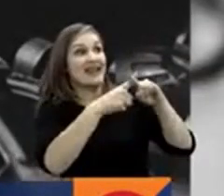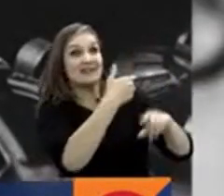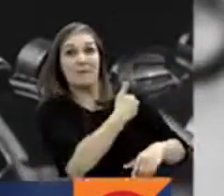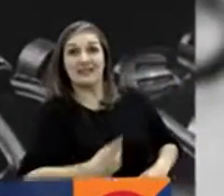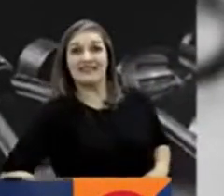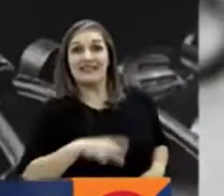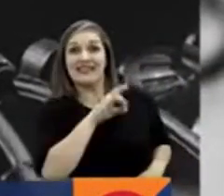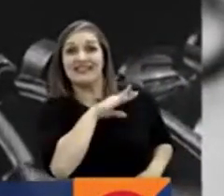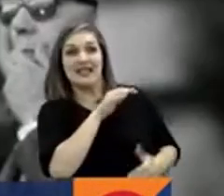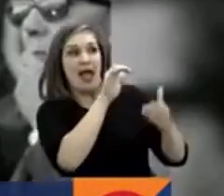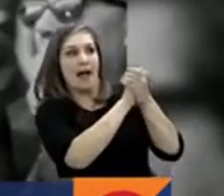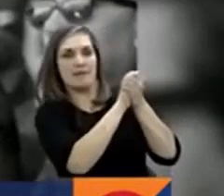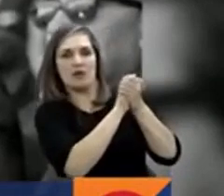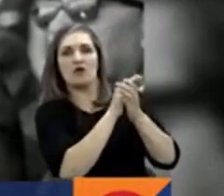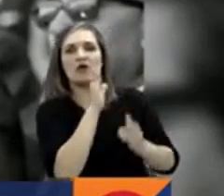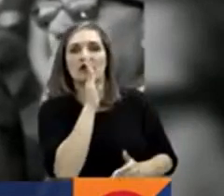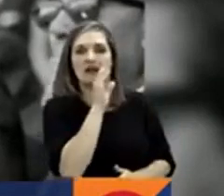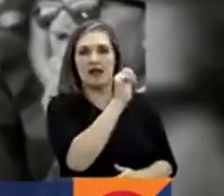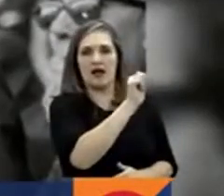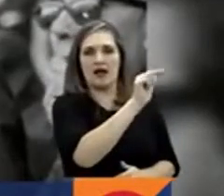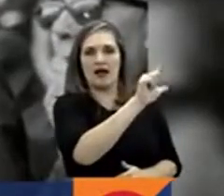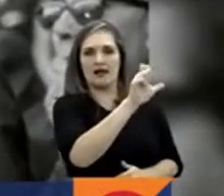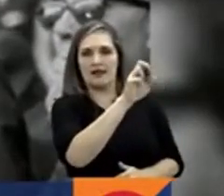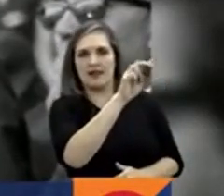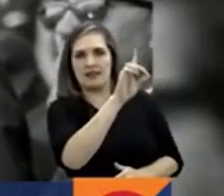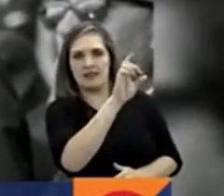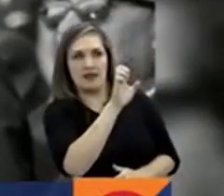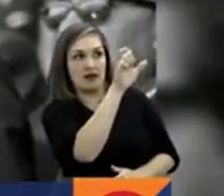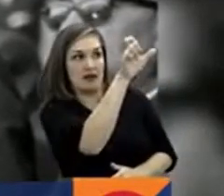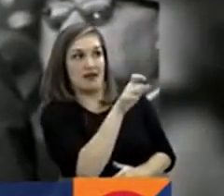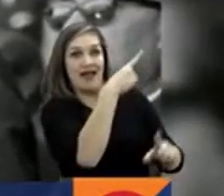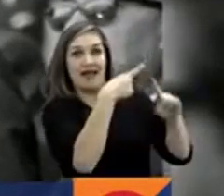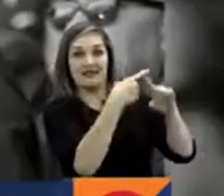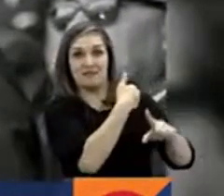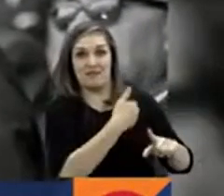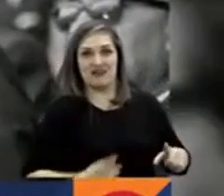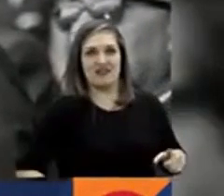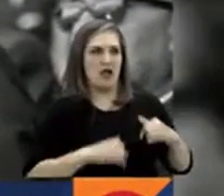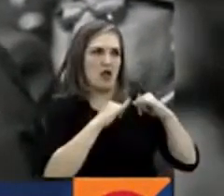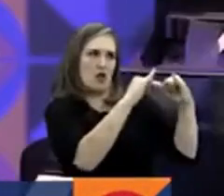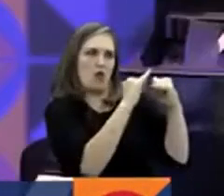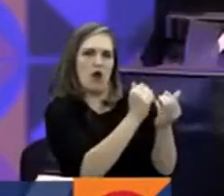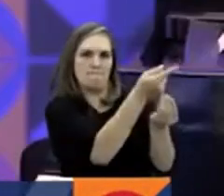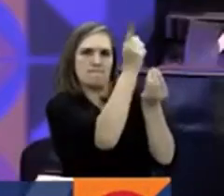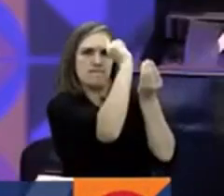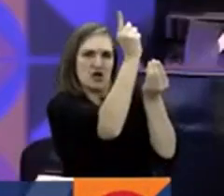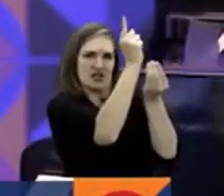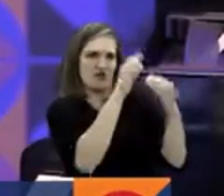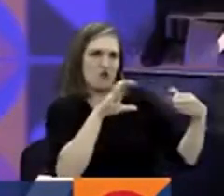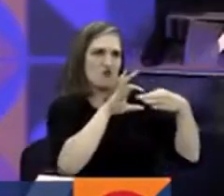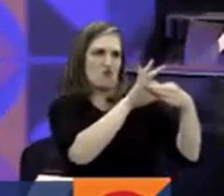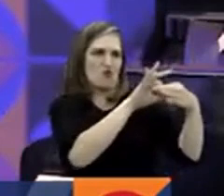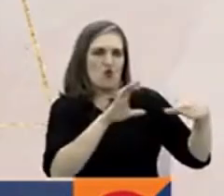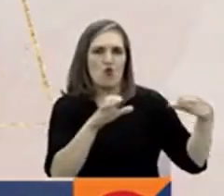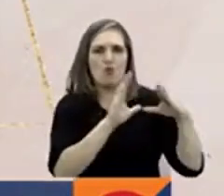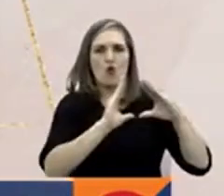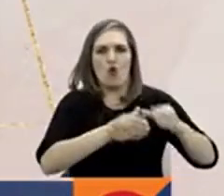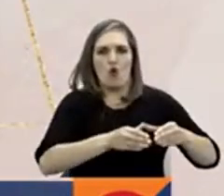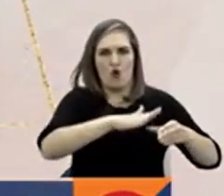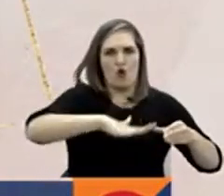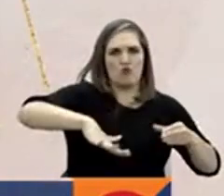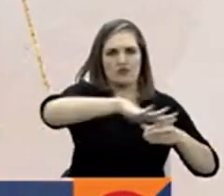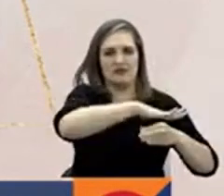día que ganó las elecciones le escribió esta carta celebrando porque él también era miembro del Partido Comunista. Así que empecemos por este verso.